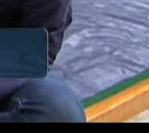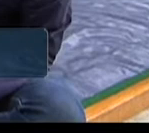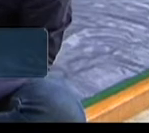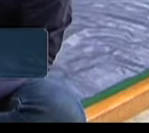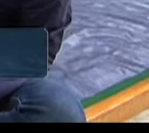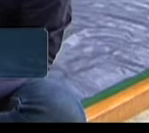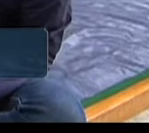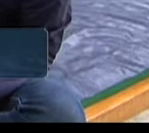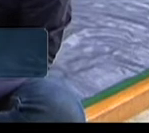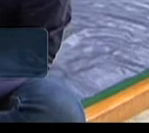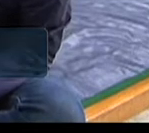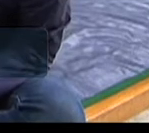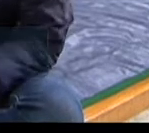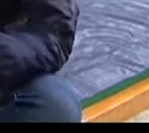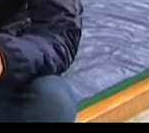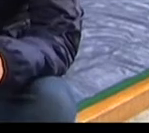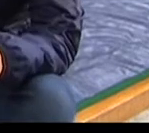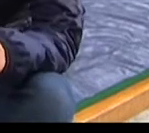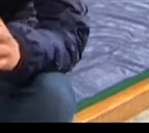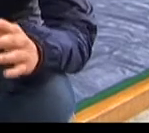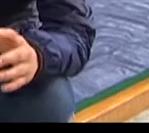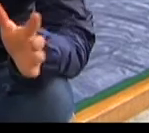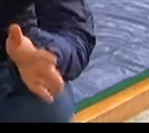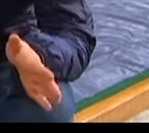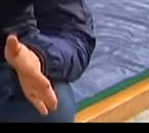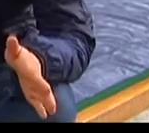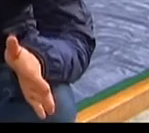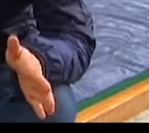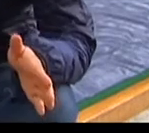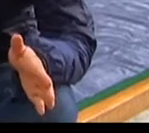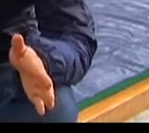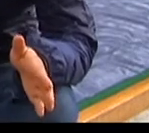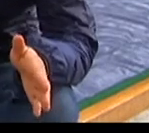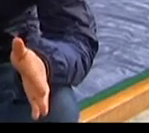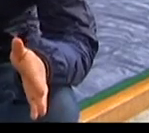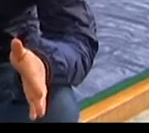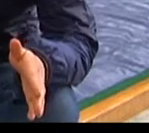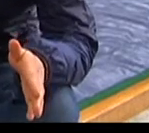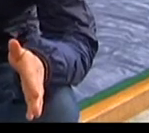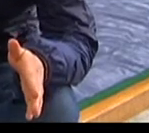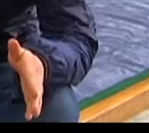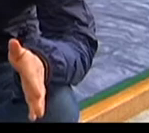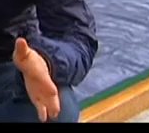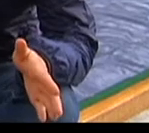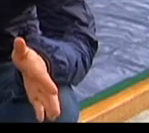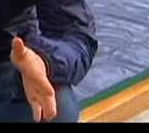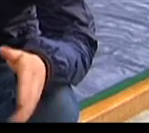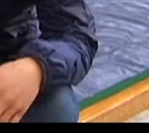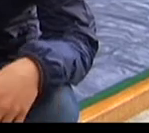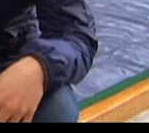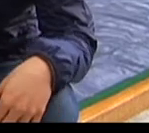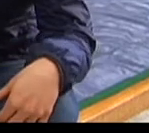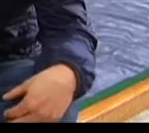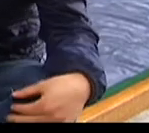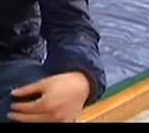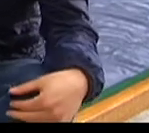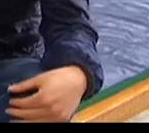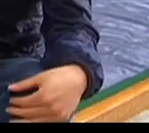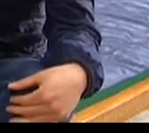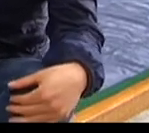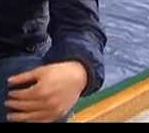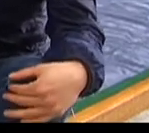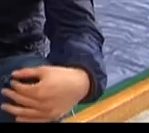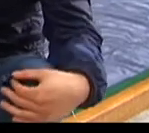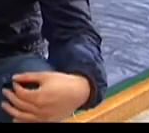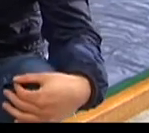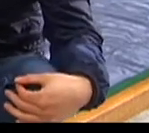regional eso me hizo ver quizá una realidad diferente de la que yo conocía como de Feña y yo dije yo